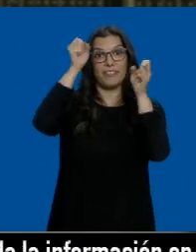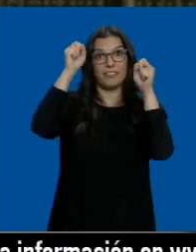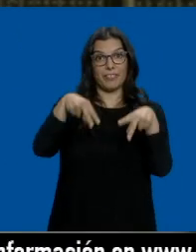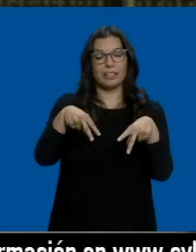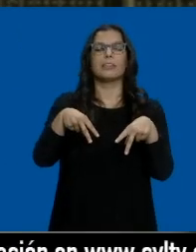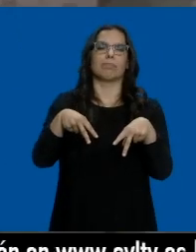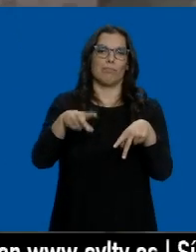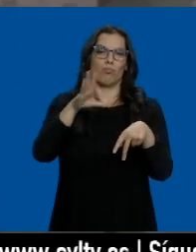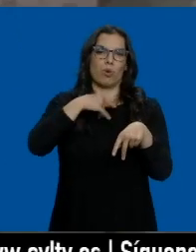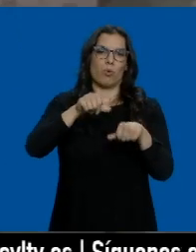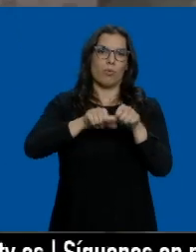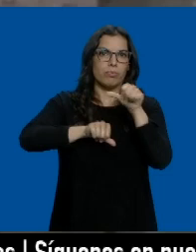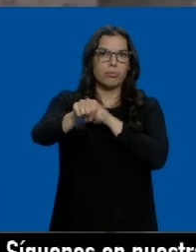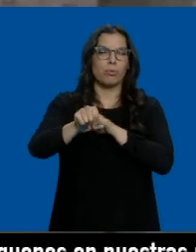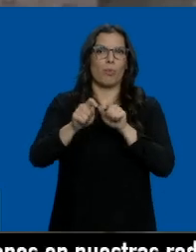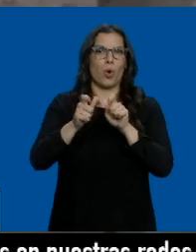un año muy complicado.